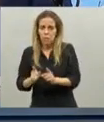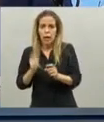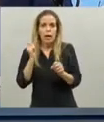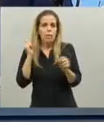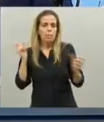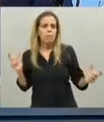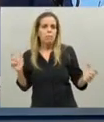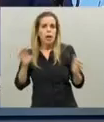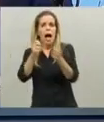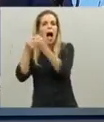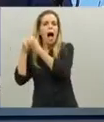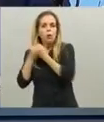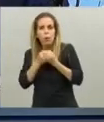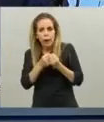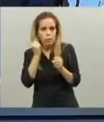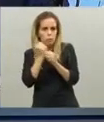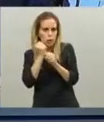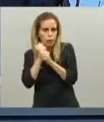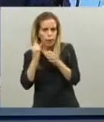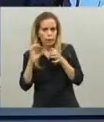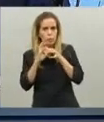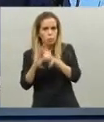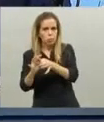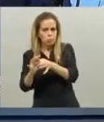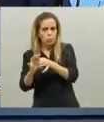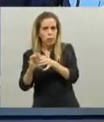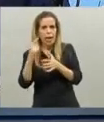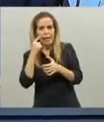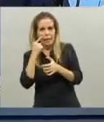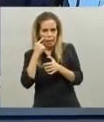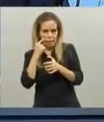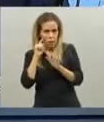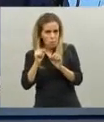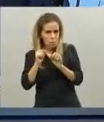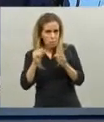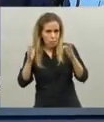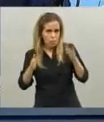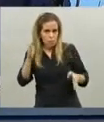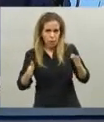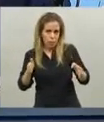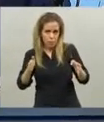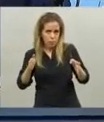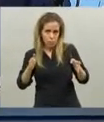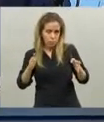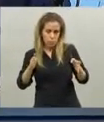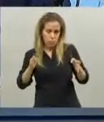intendentes estamos en la etapa anterior no vamos a avanzar nada